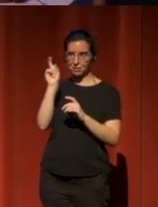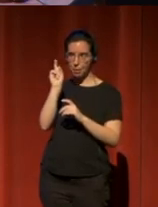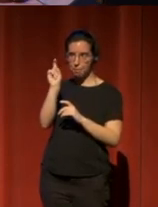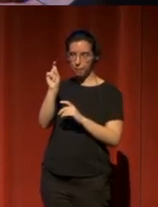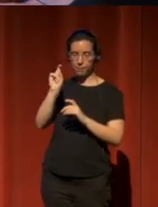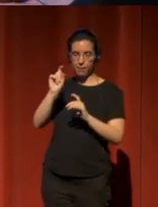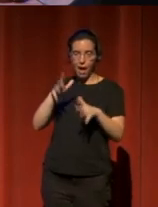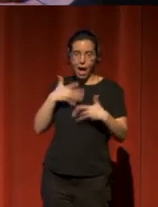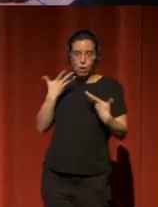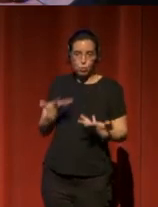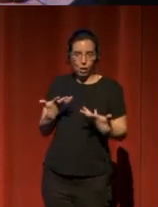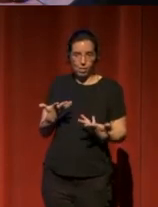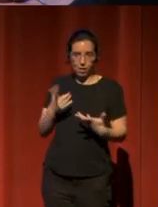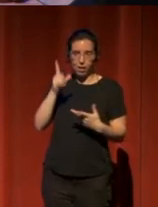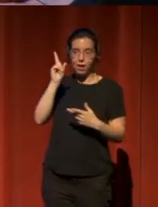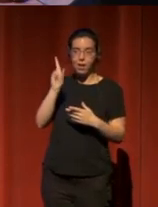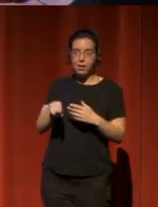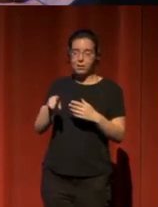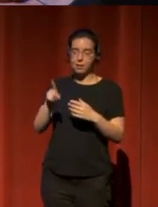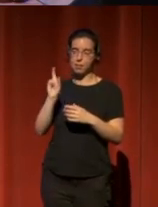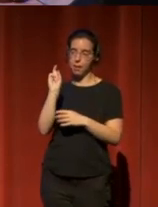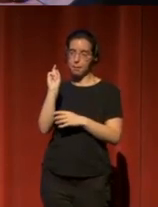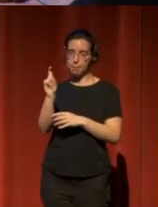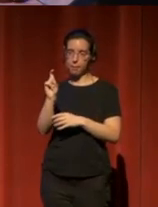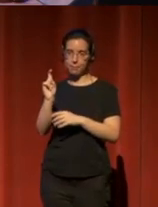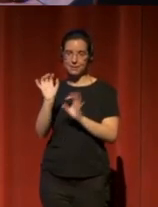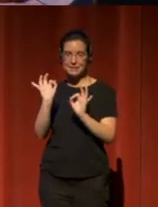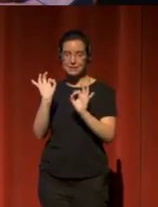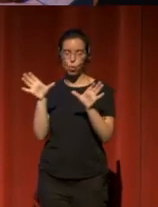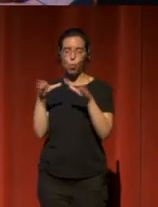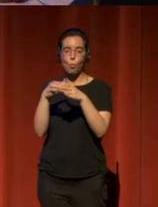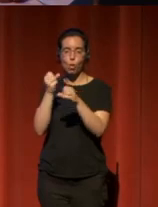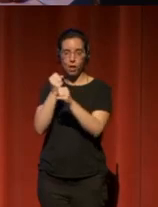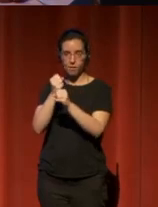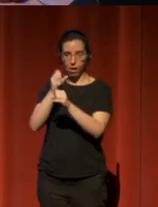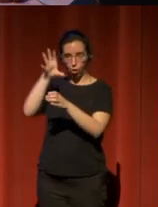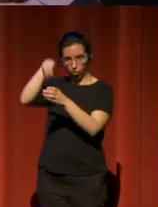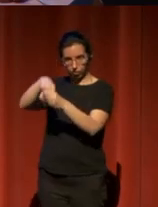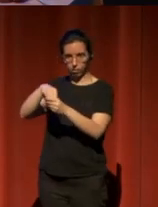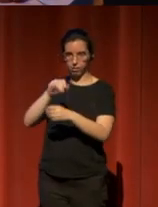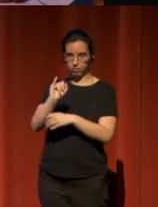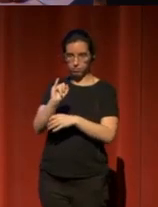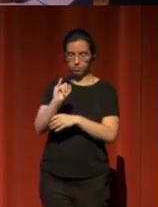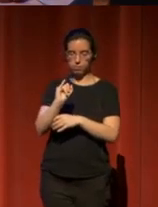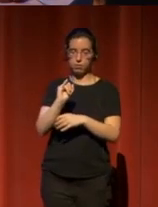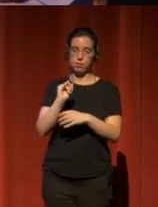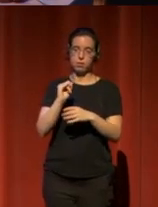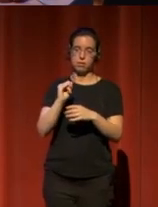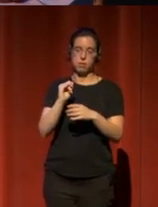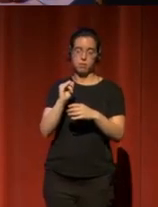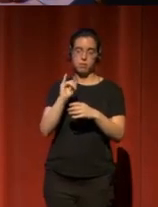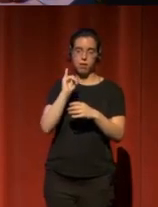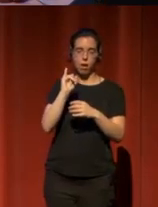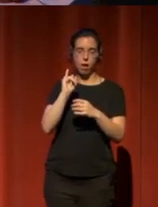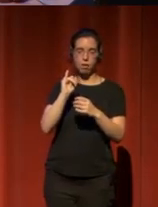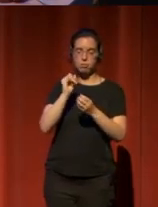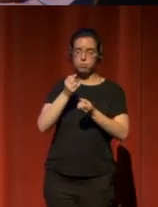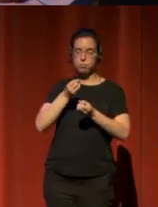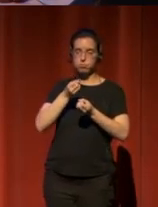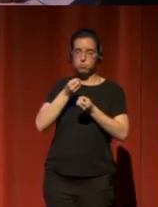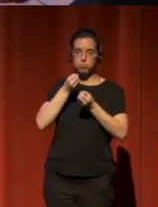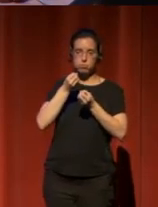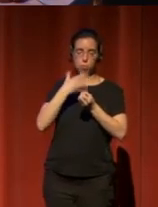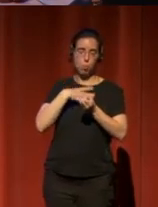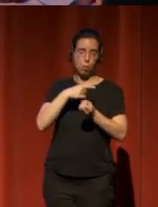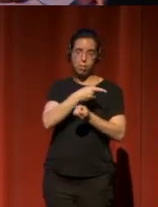que también están agrupados en la pestaña dedicada al grupo de trabajo. En todas ellas, estas publicaciones, os invitamos a que expreséis vuestra opinión